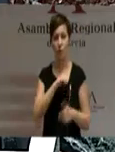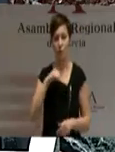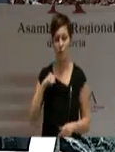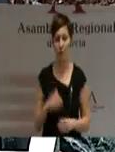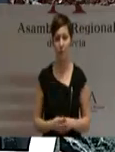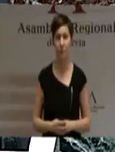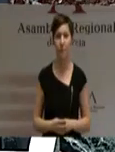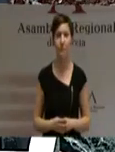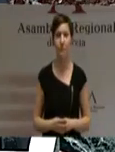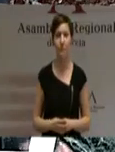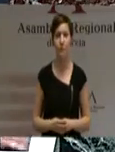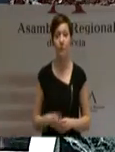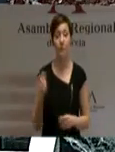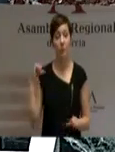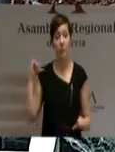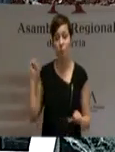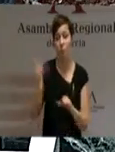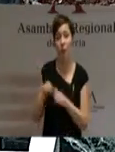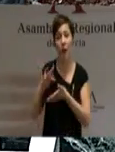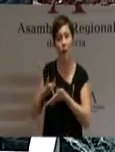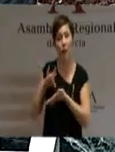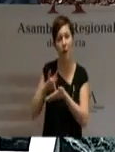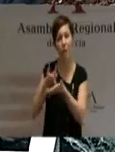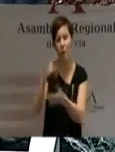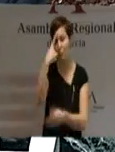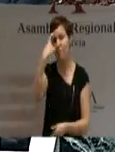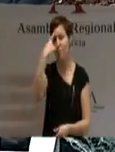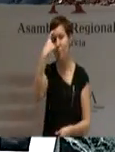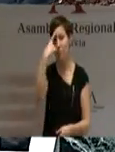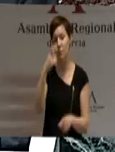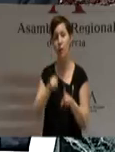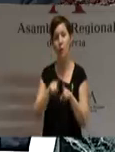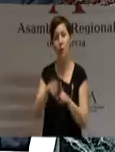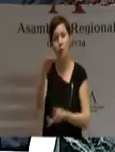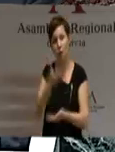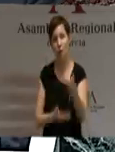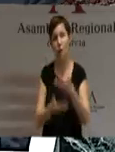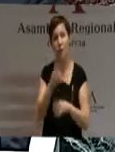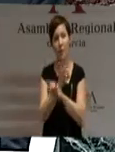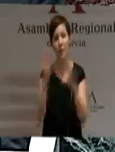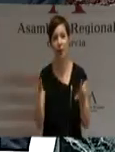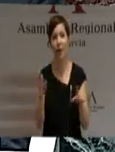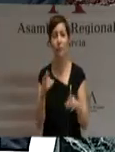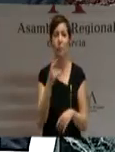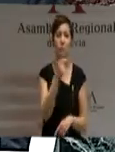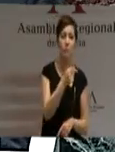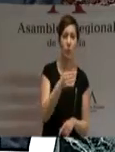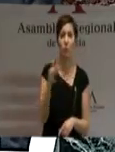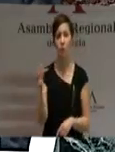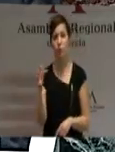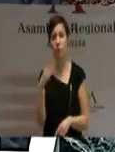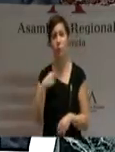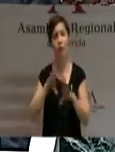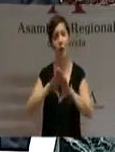Todos cuantos hechos, acabo de recordar, colaboraron con sus luces y con sus sombras a la construcción del edificio democrático